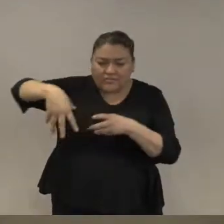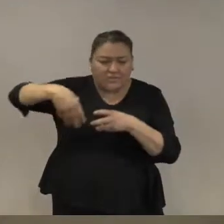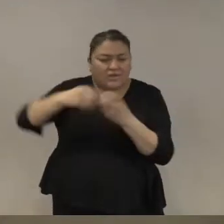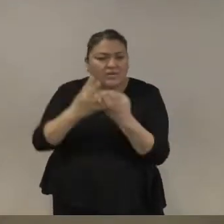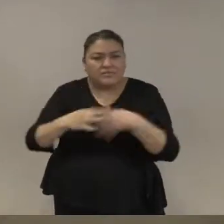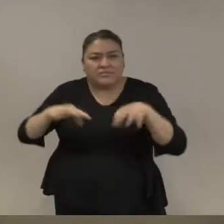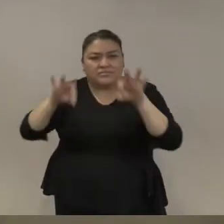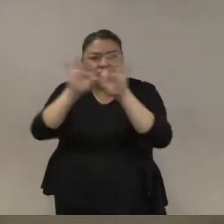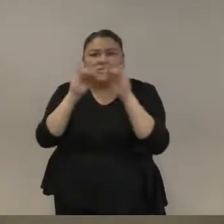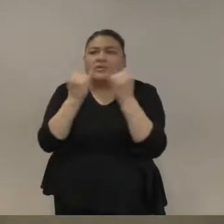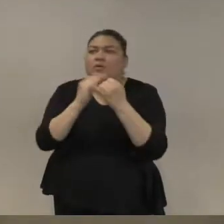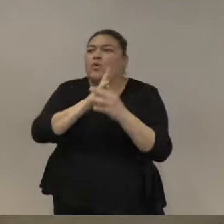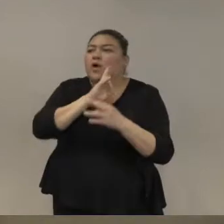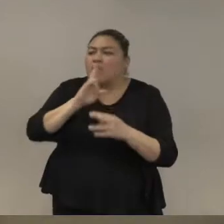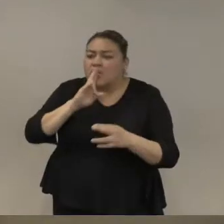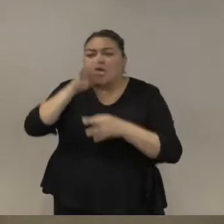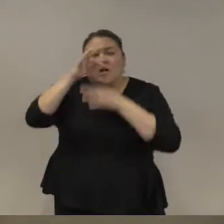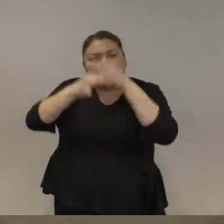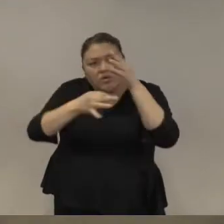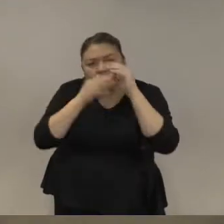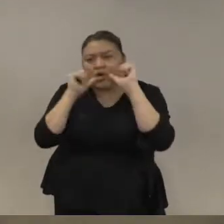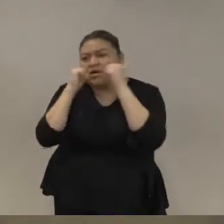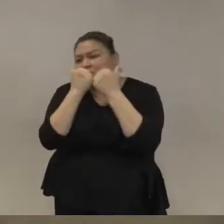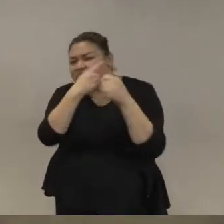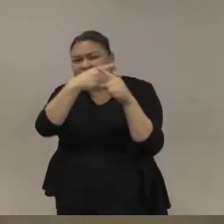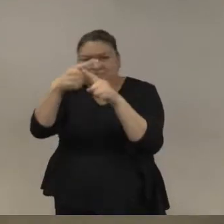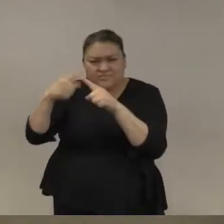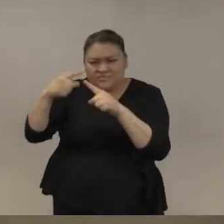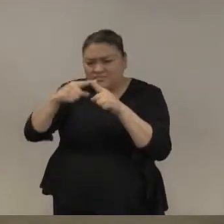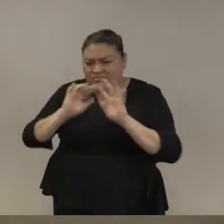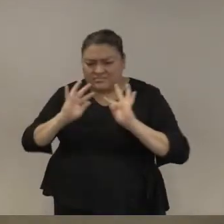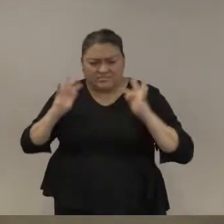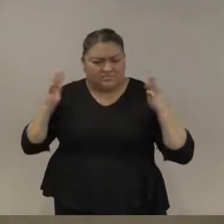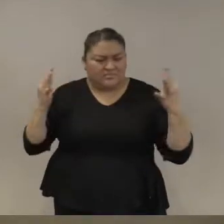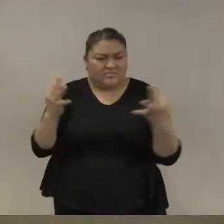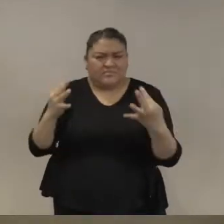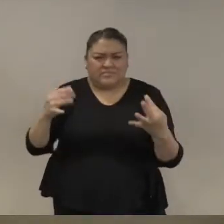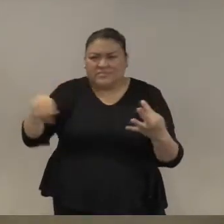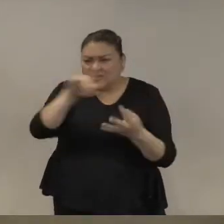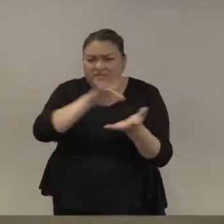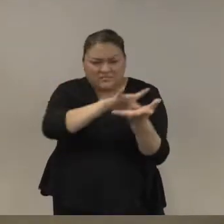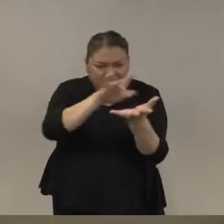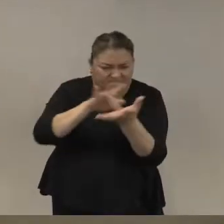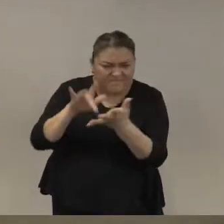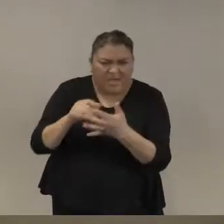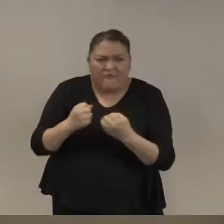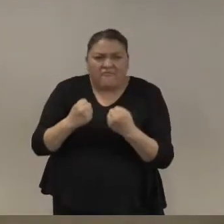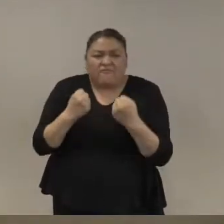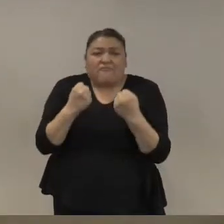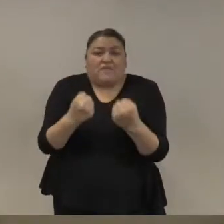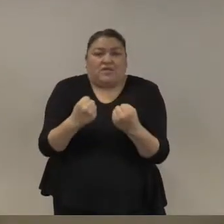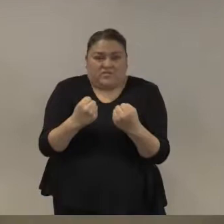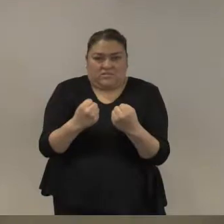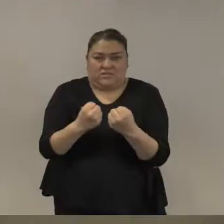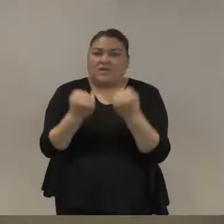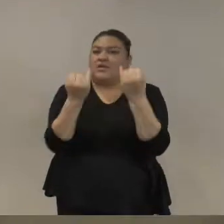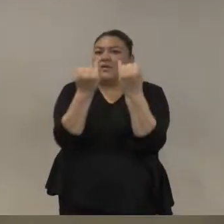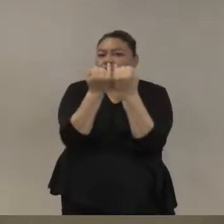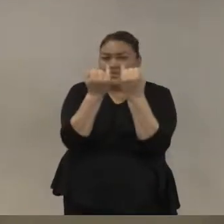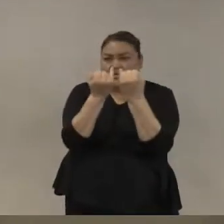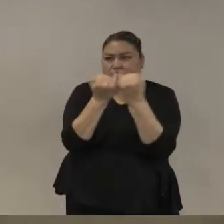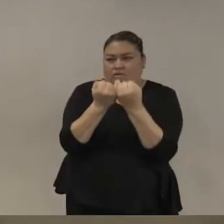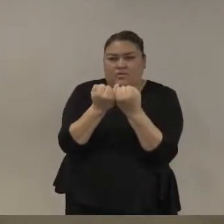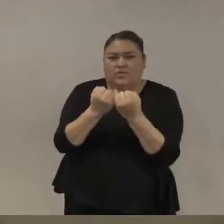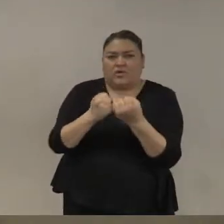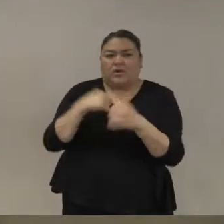hay los medios de prensa las ONG todo lo que mencioné al exterior y hay que fortalecer todo y hay que tener un buen